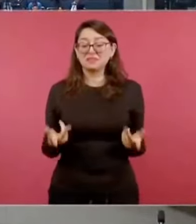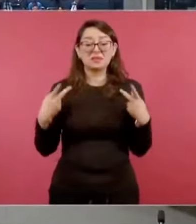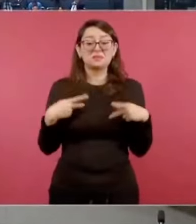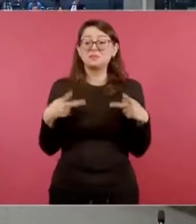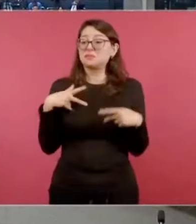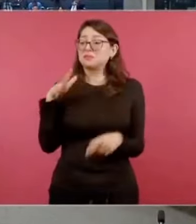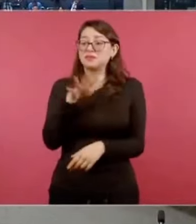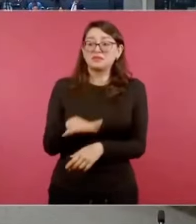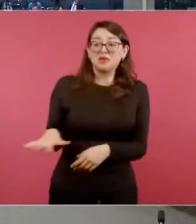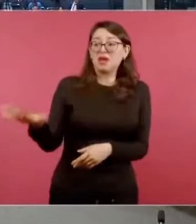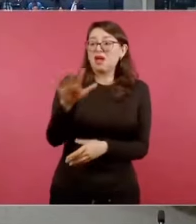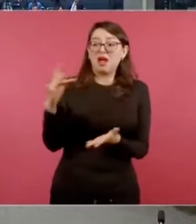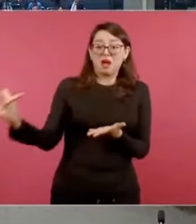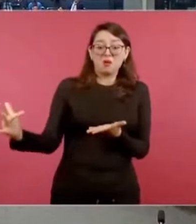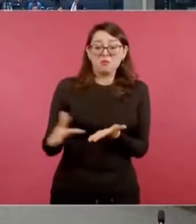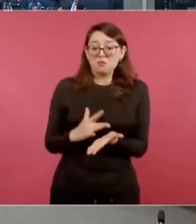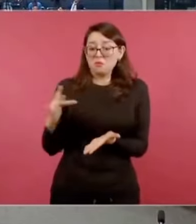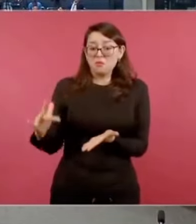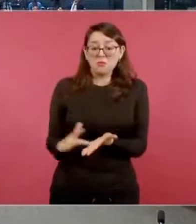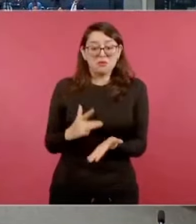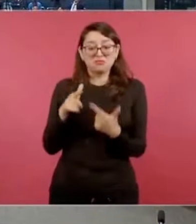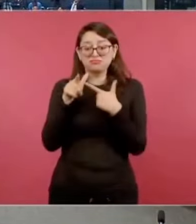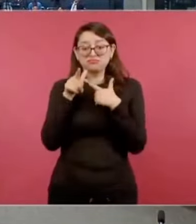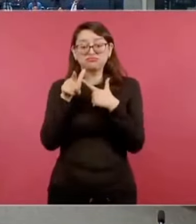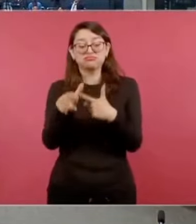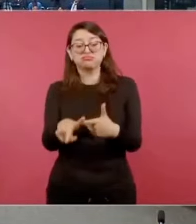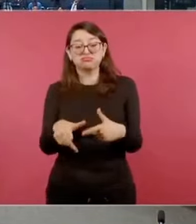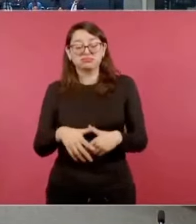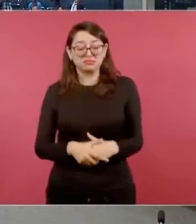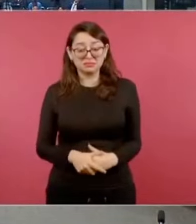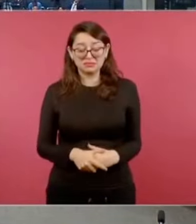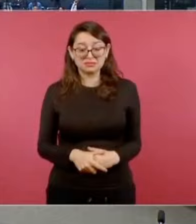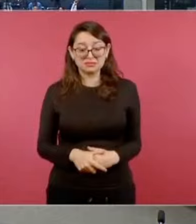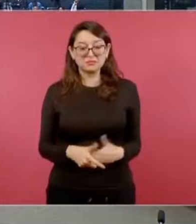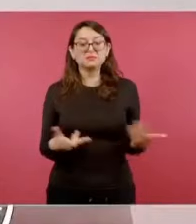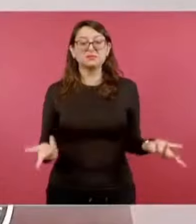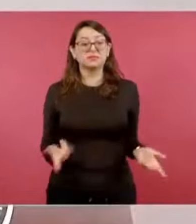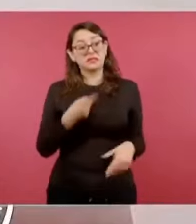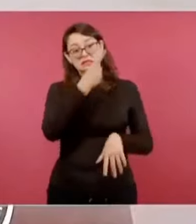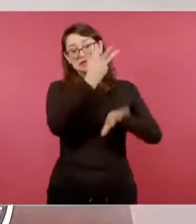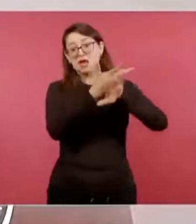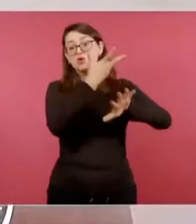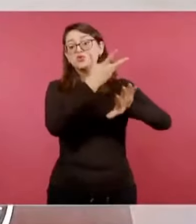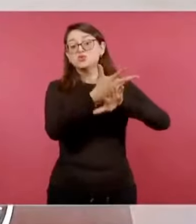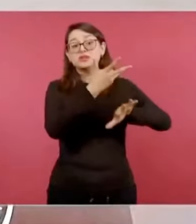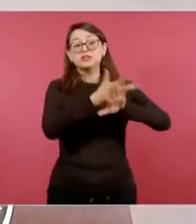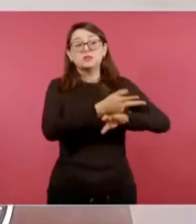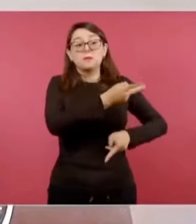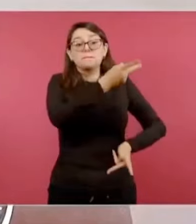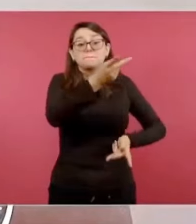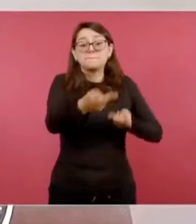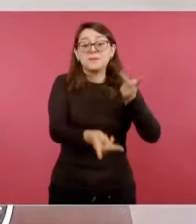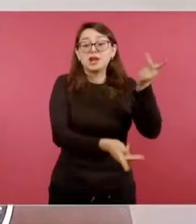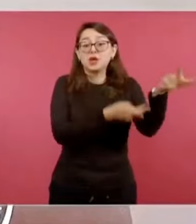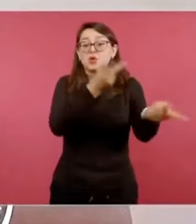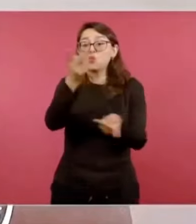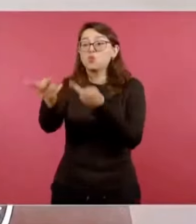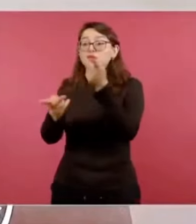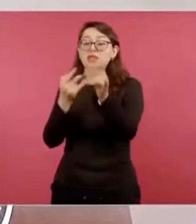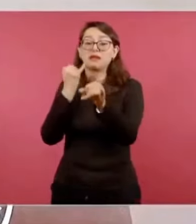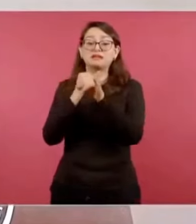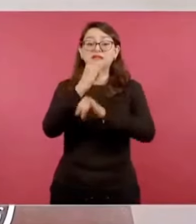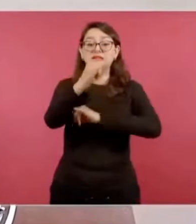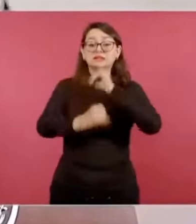es una agencia estadounidense, o sea,